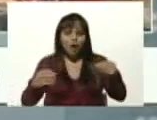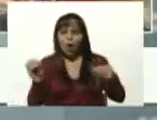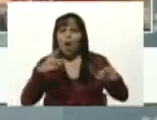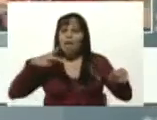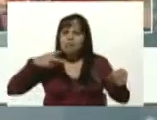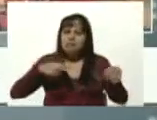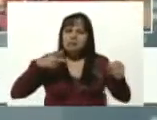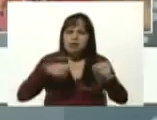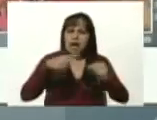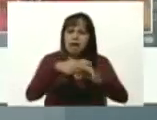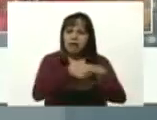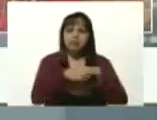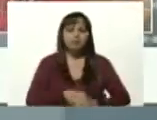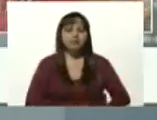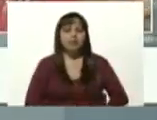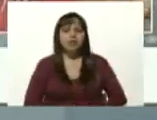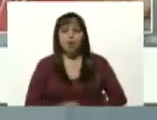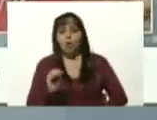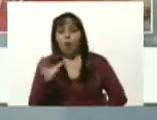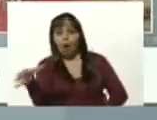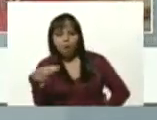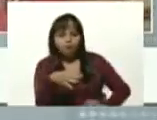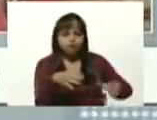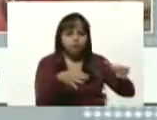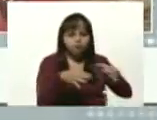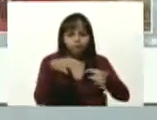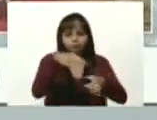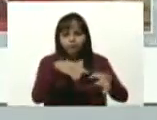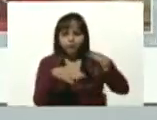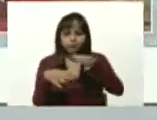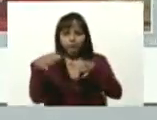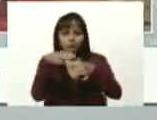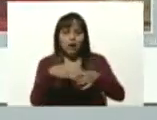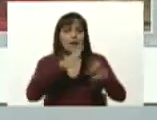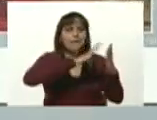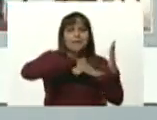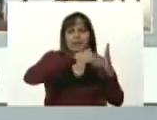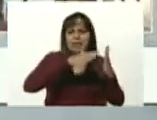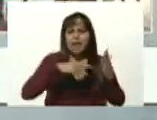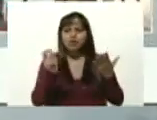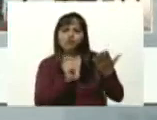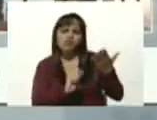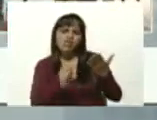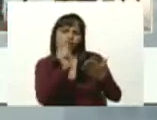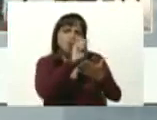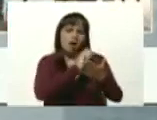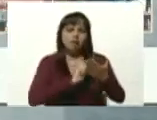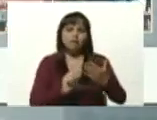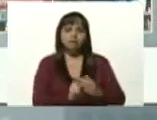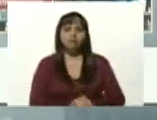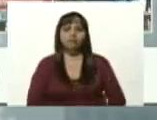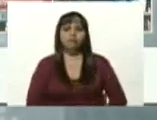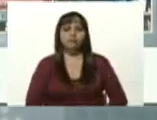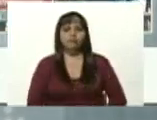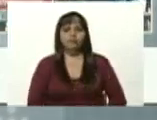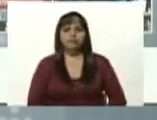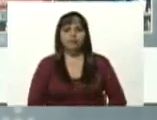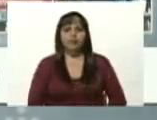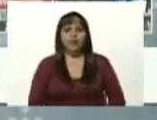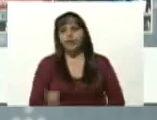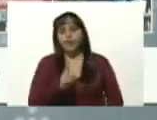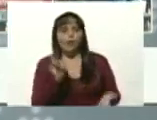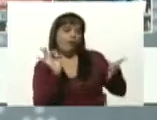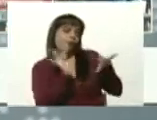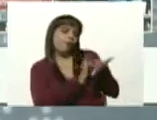cortando y armando, pintando, dibujando con el lápiz, no con el celular.